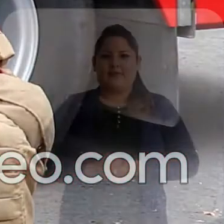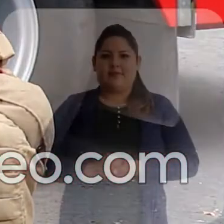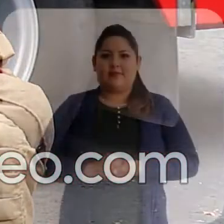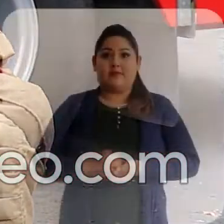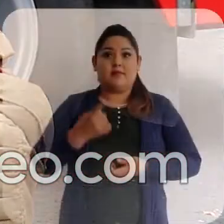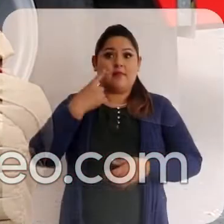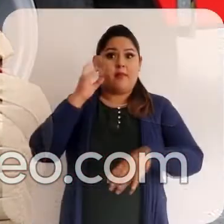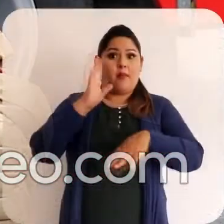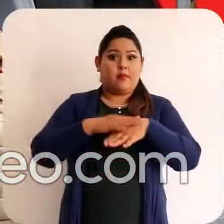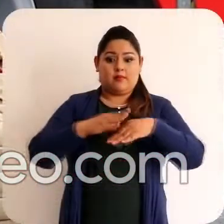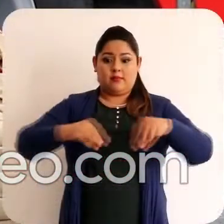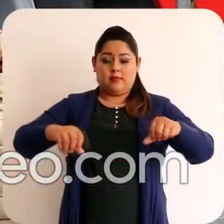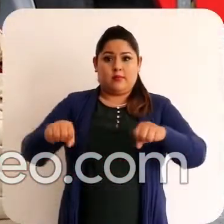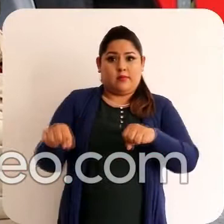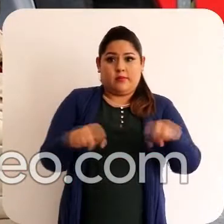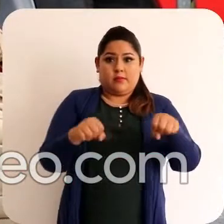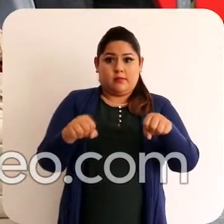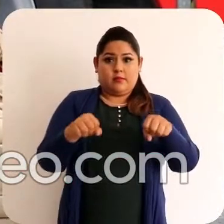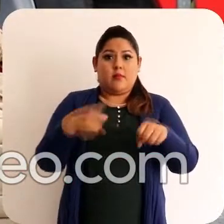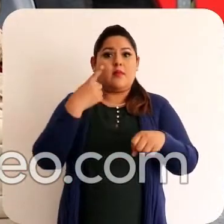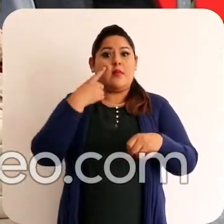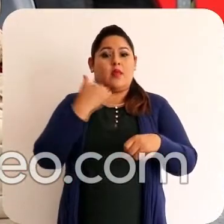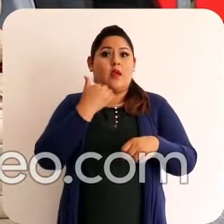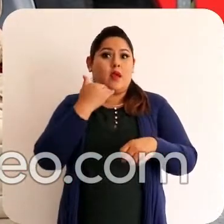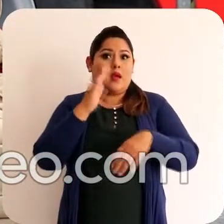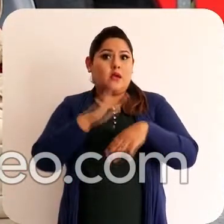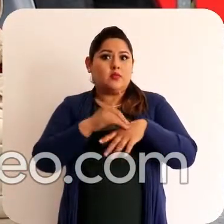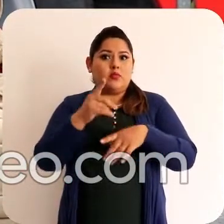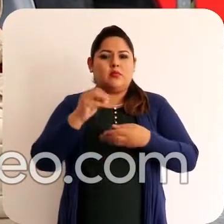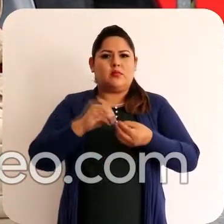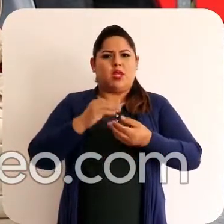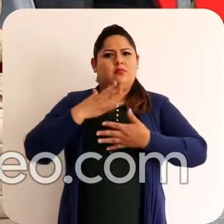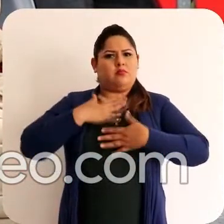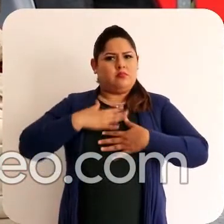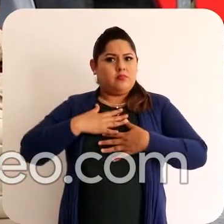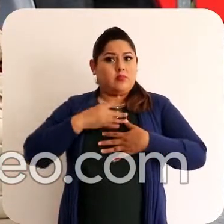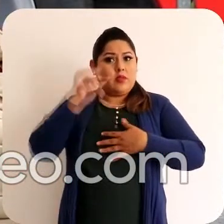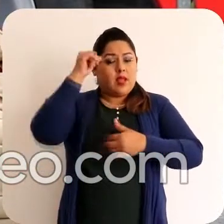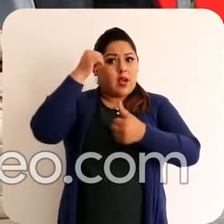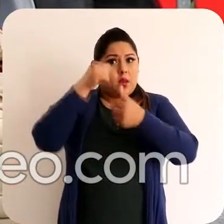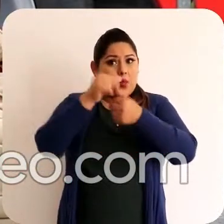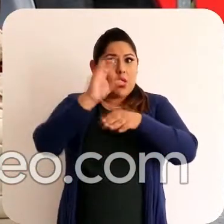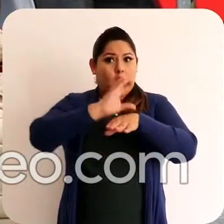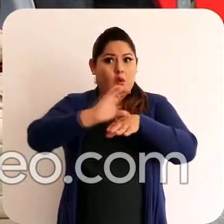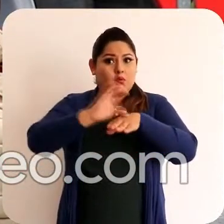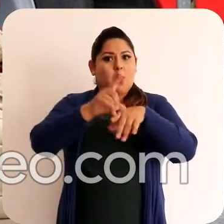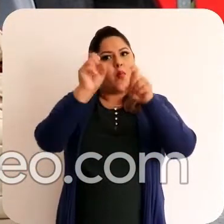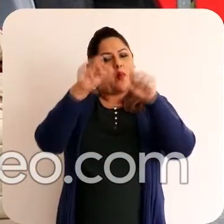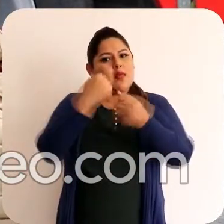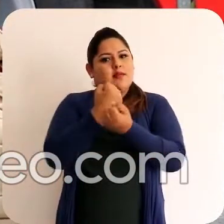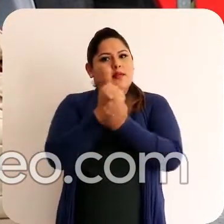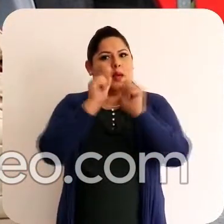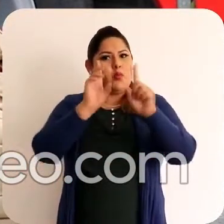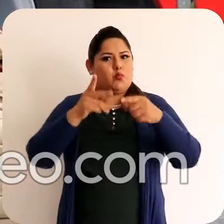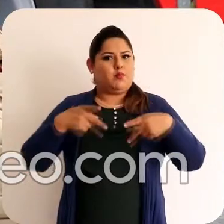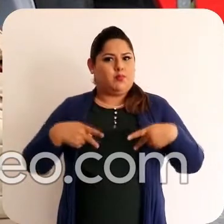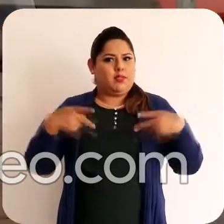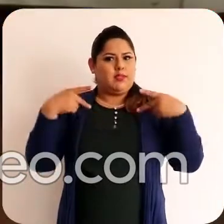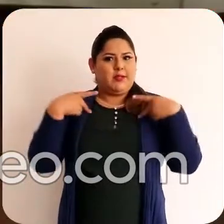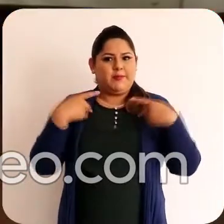En caso de que la tierra tiembla, sea por sismos o terremotos, mantén la calma Y recuerda estos consejos que podrán salvar tu vida